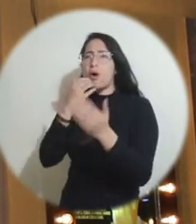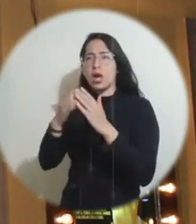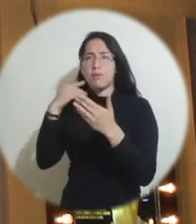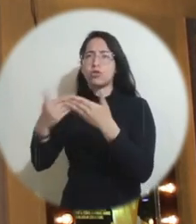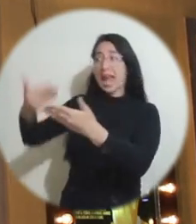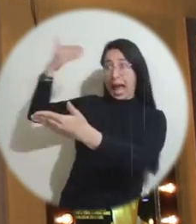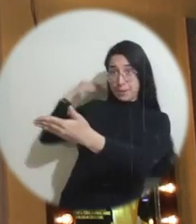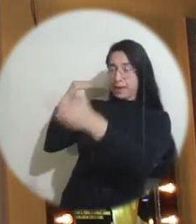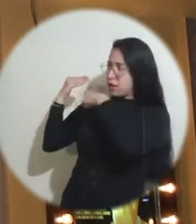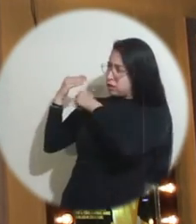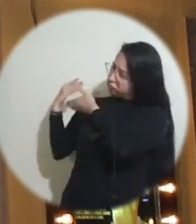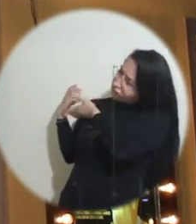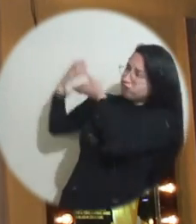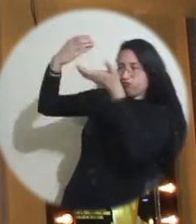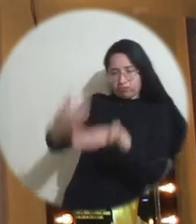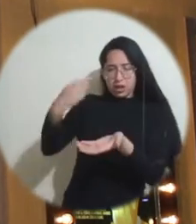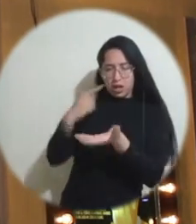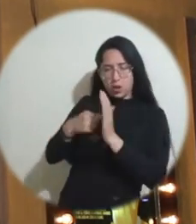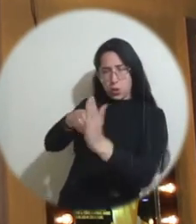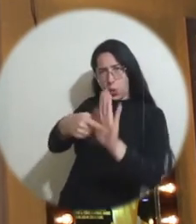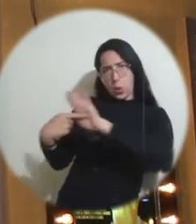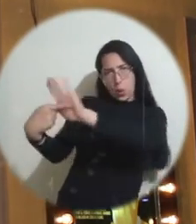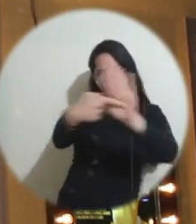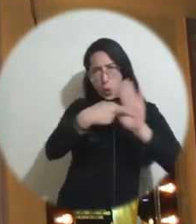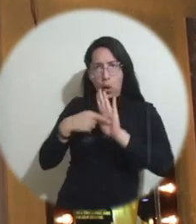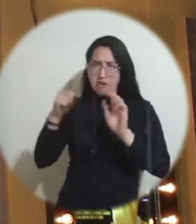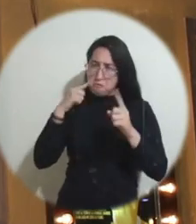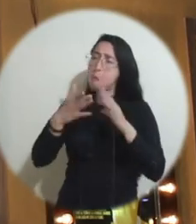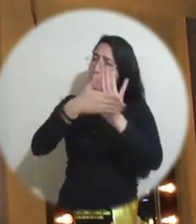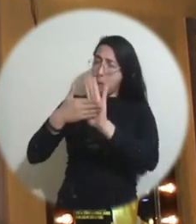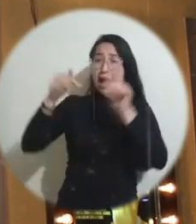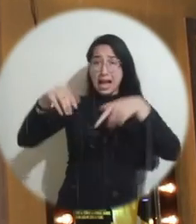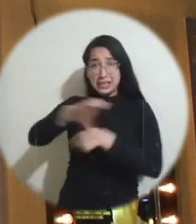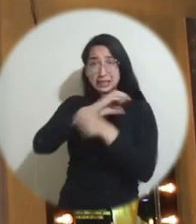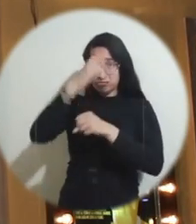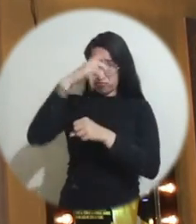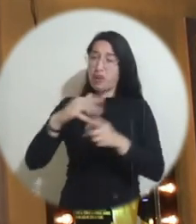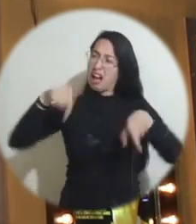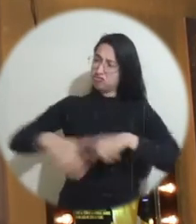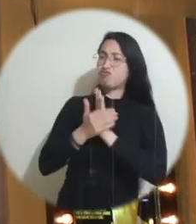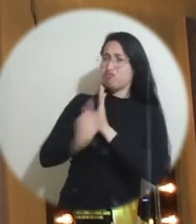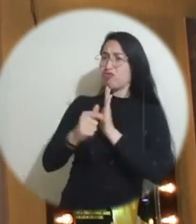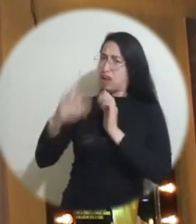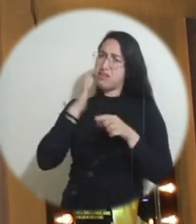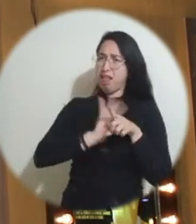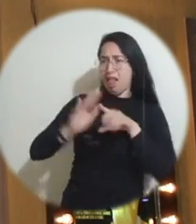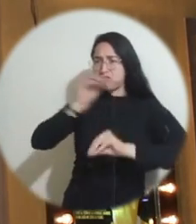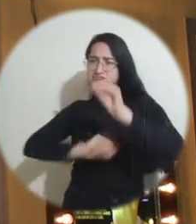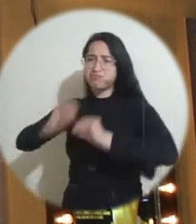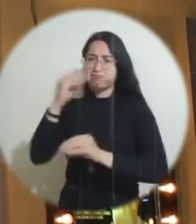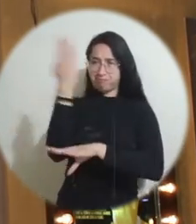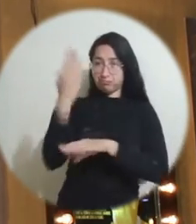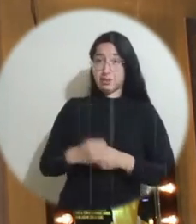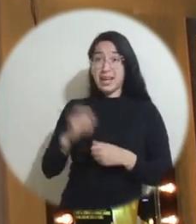con nuestro pasado, con un pasado que es muy importante para saber que en Santa Marta se hacen películas, que en